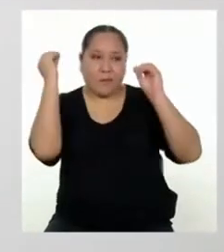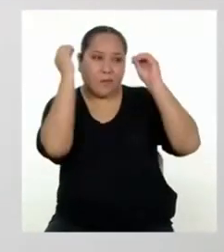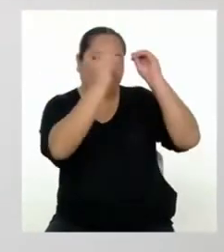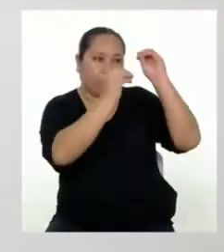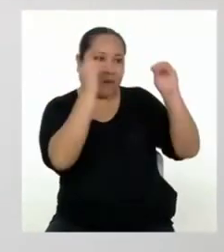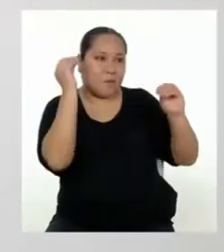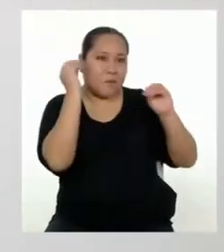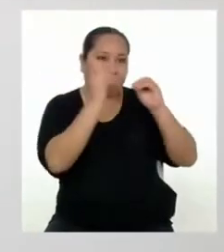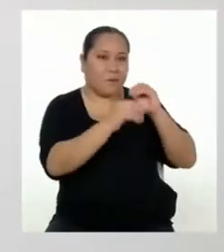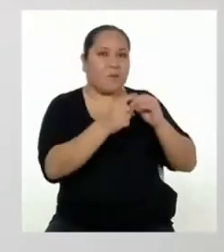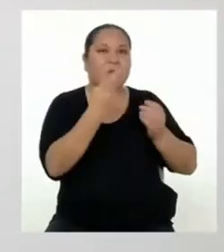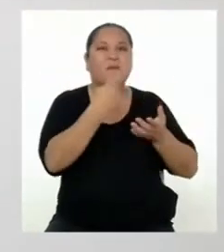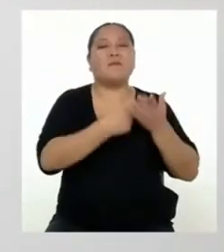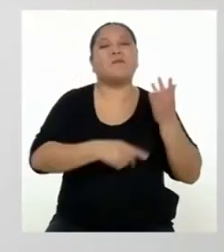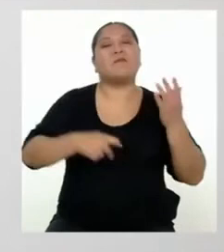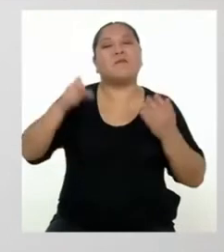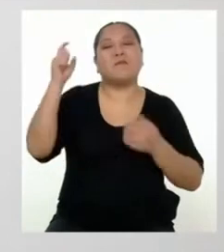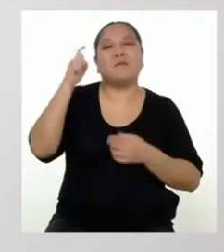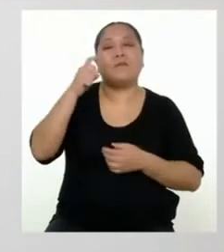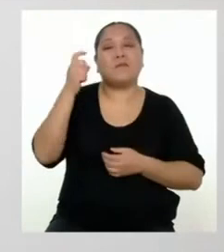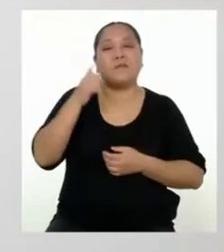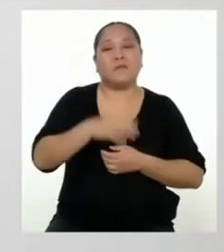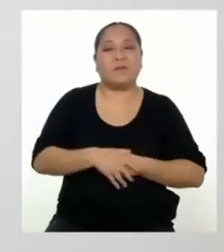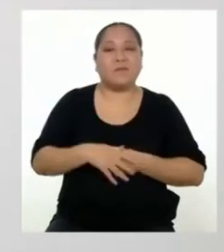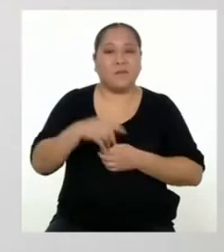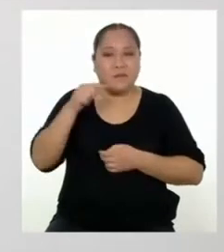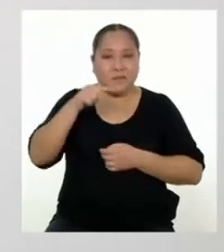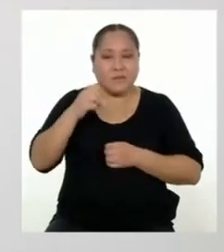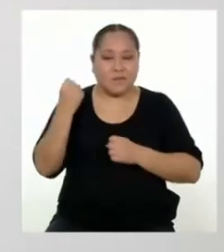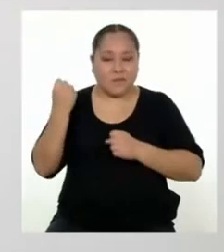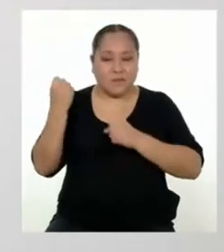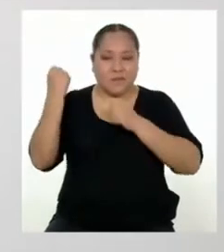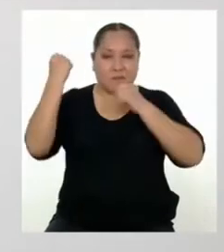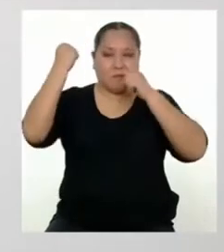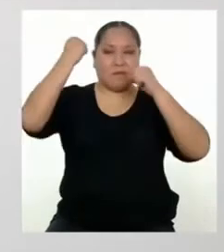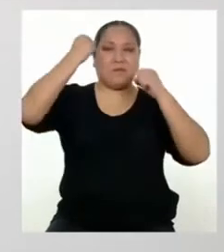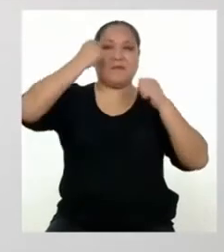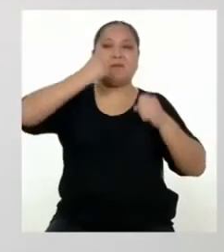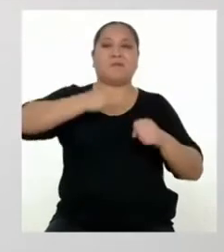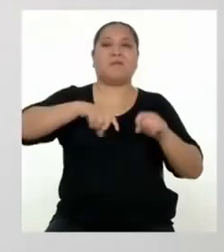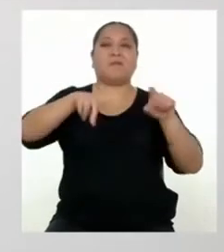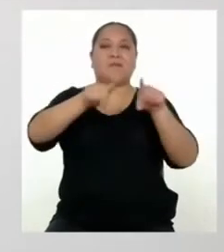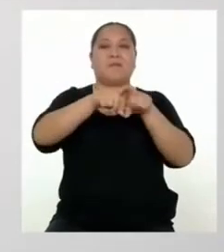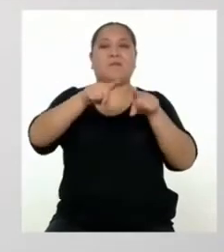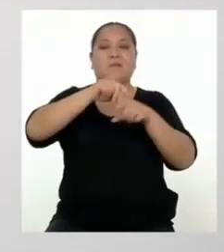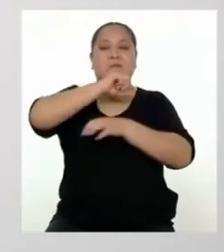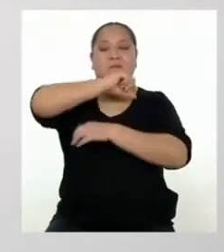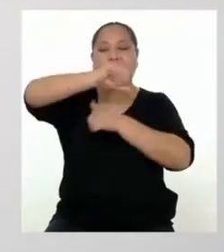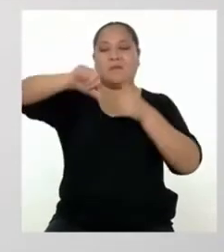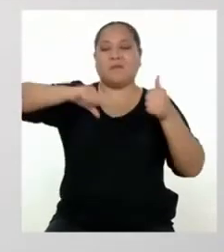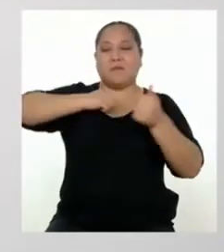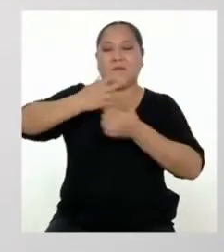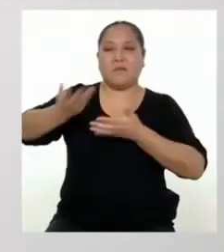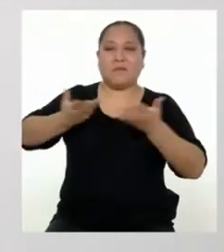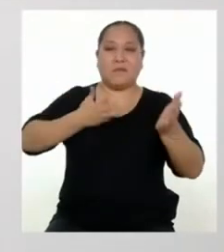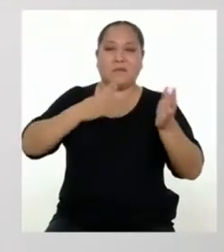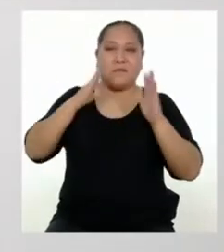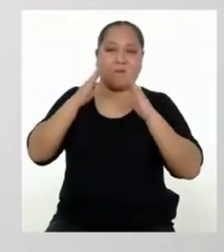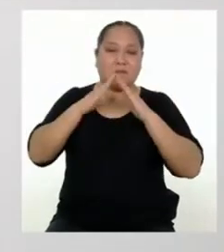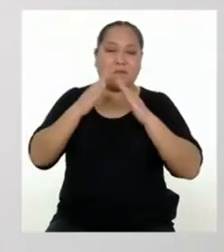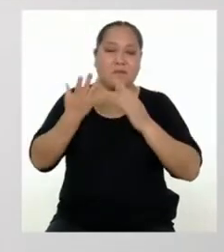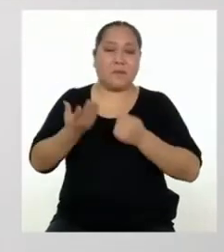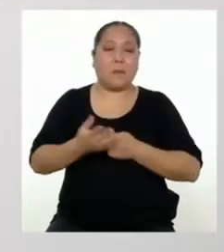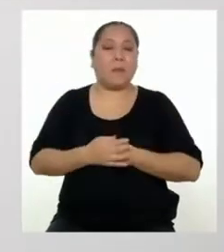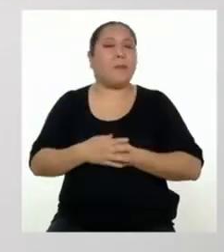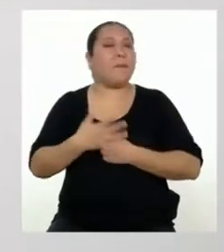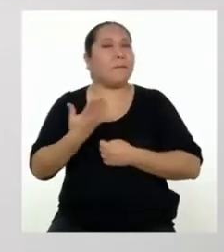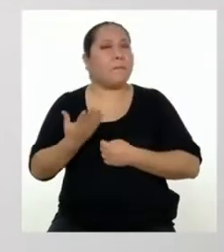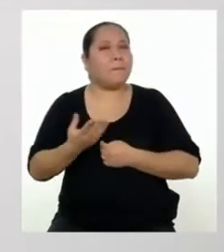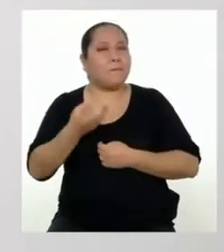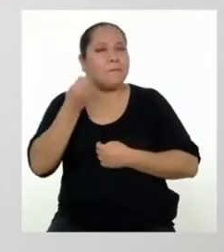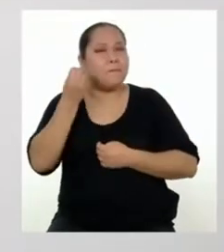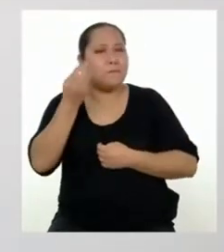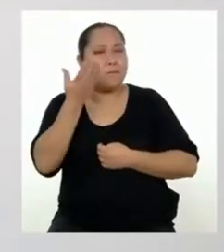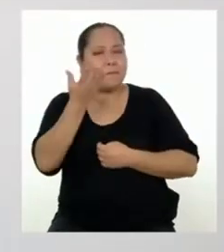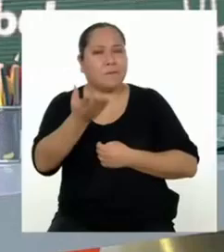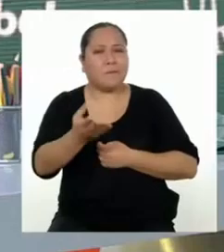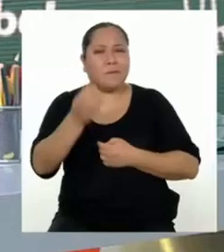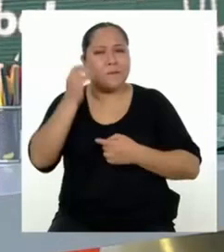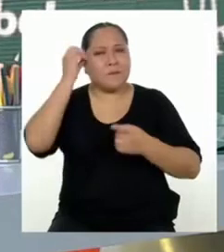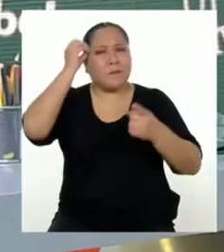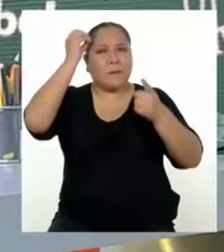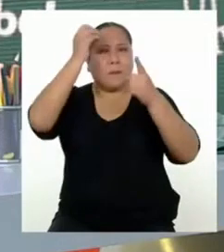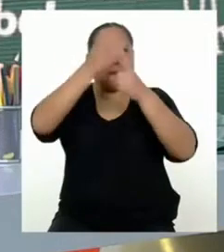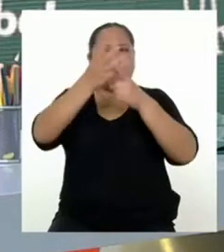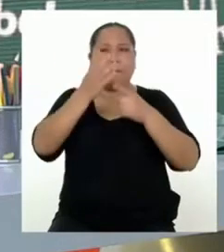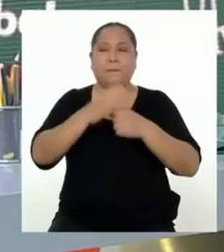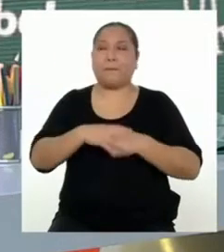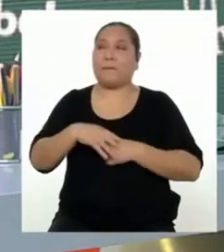y comunicar lo que necesitan. Y así se irá fortaleciendo también la convivencia en el hogar. Por cierto, ¿cómo te vas con el